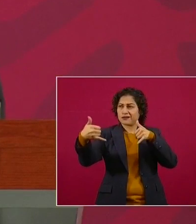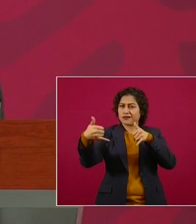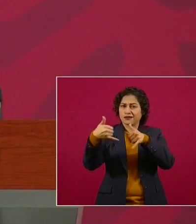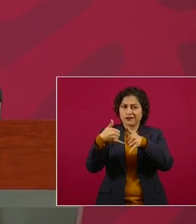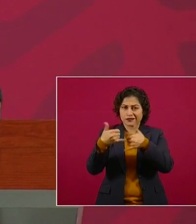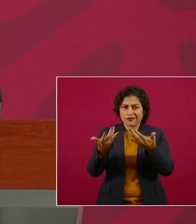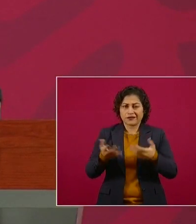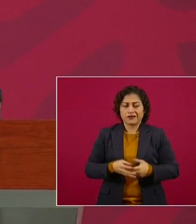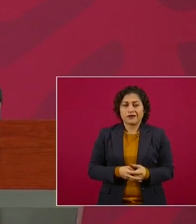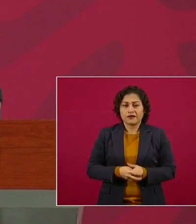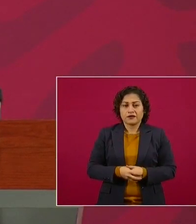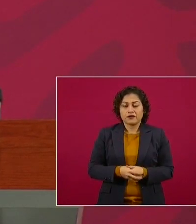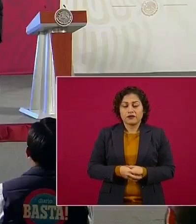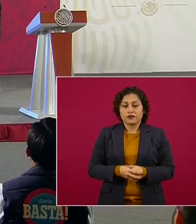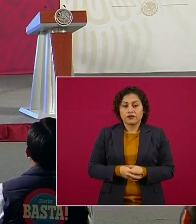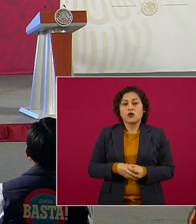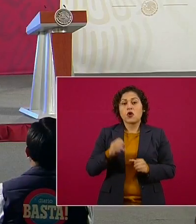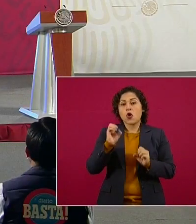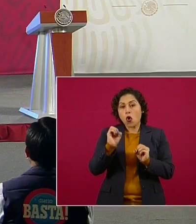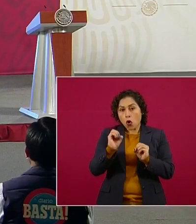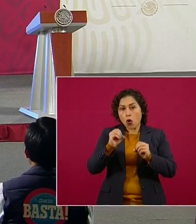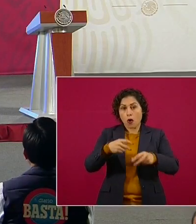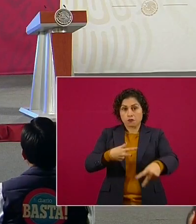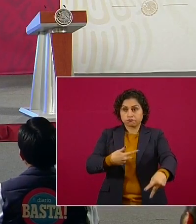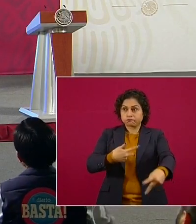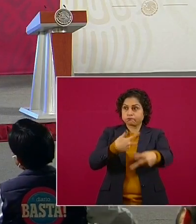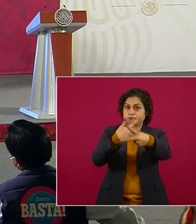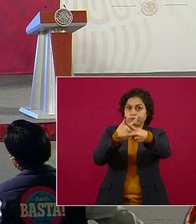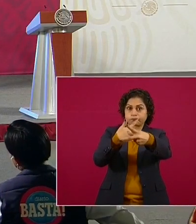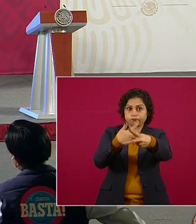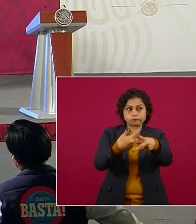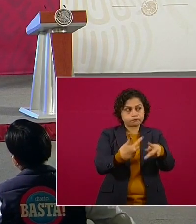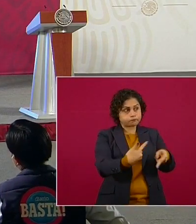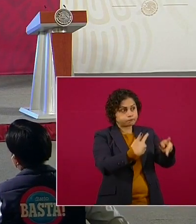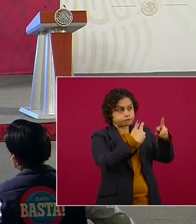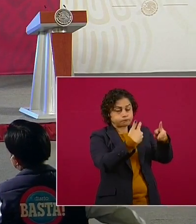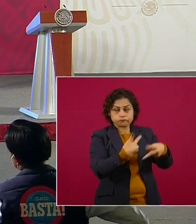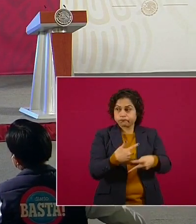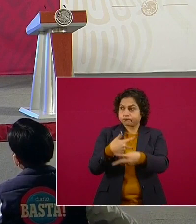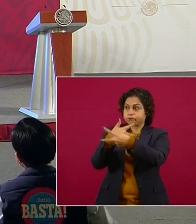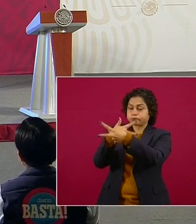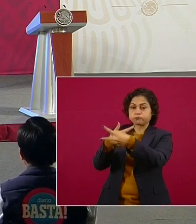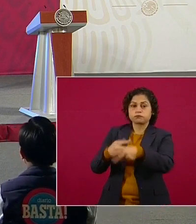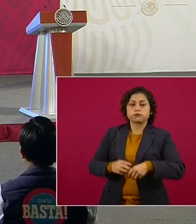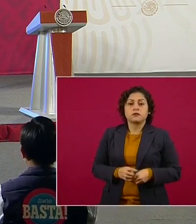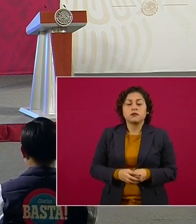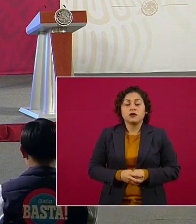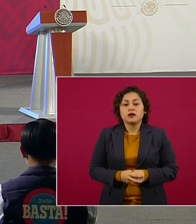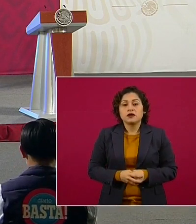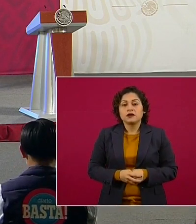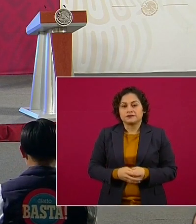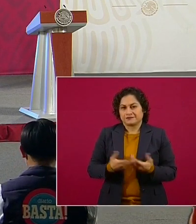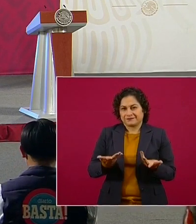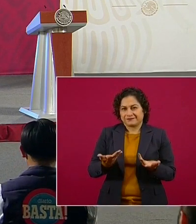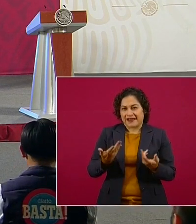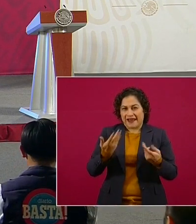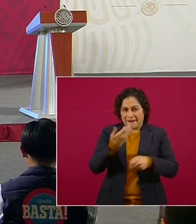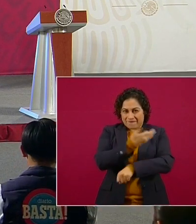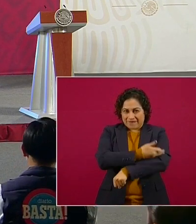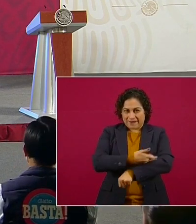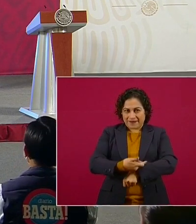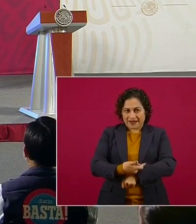por videollamadas con nuestros familiares,